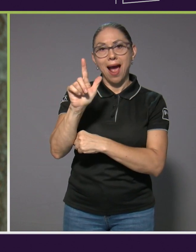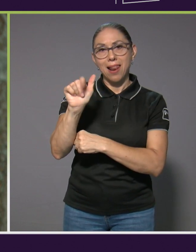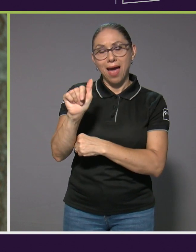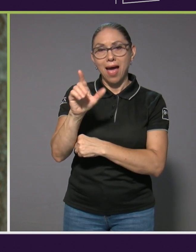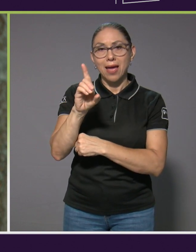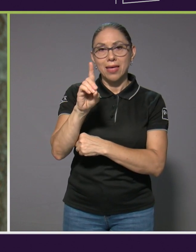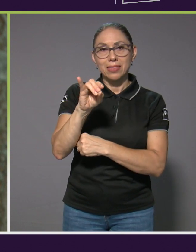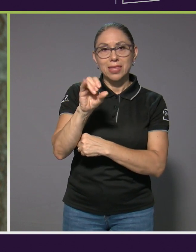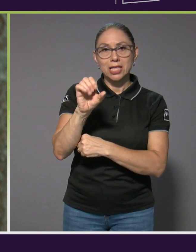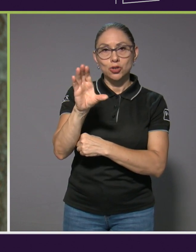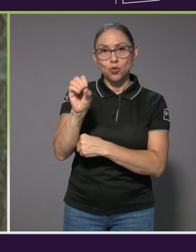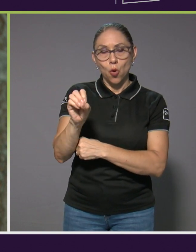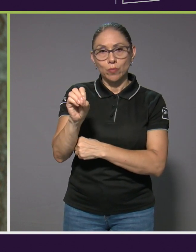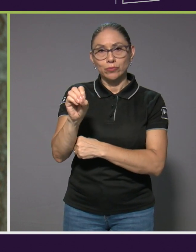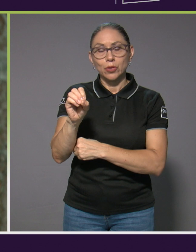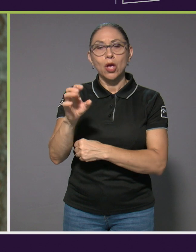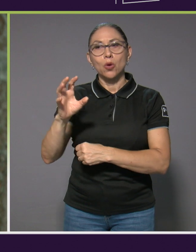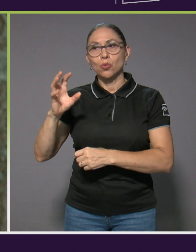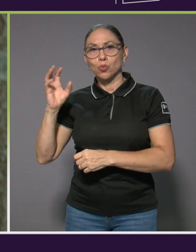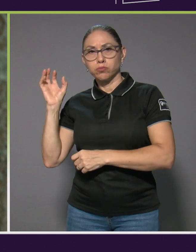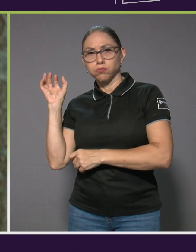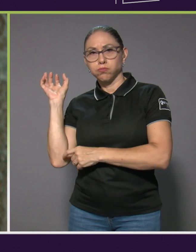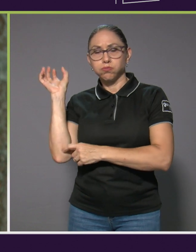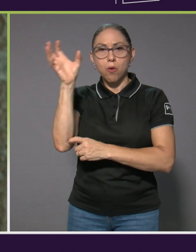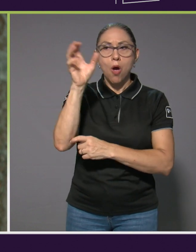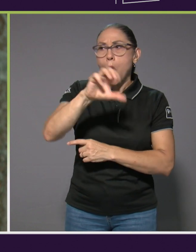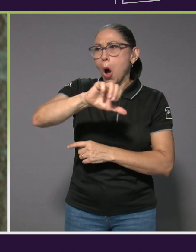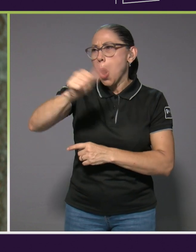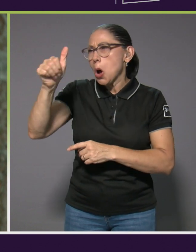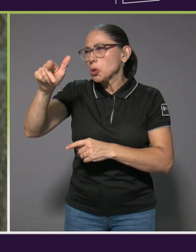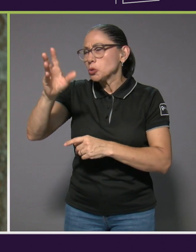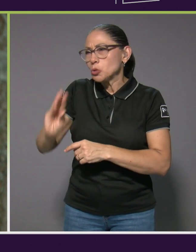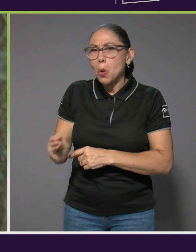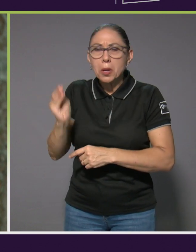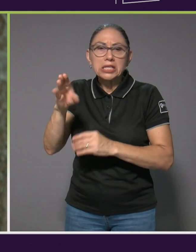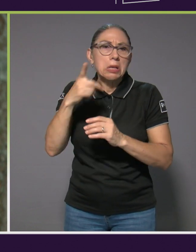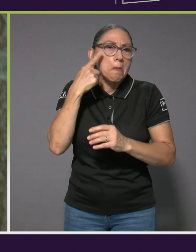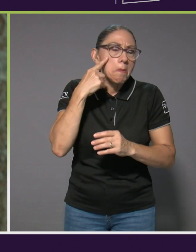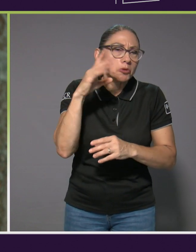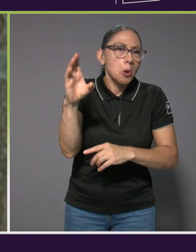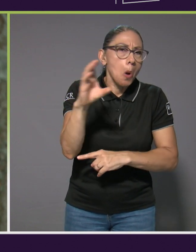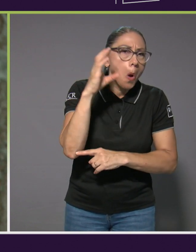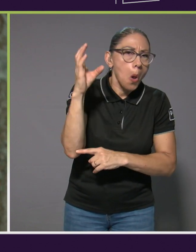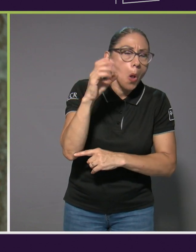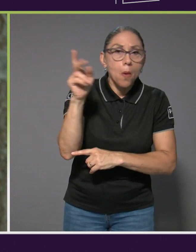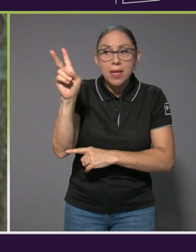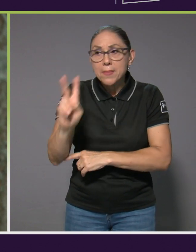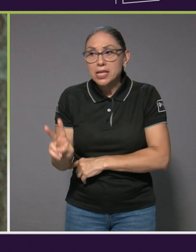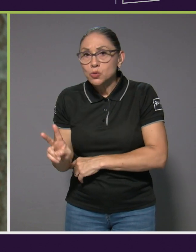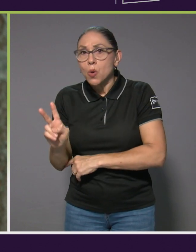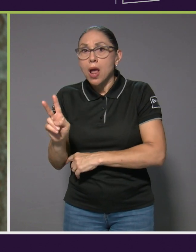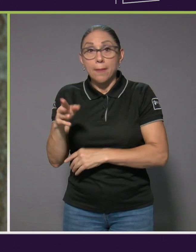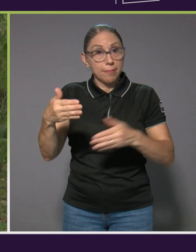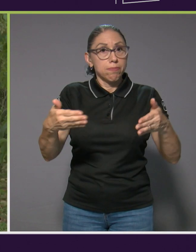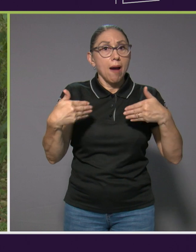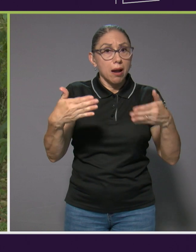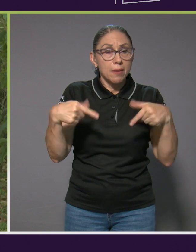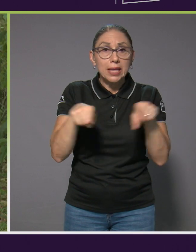El resto de muchachos han aparecido en Colombia, Venezuela, los de Panamá, de mucho cuidado porque